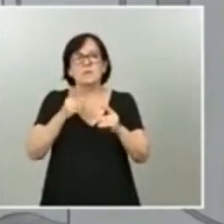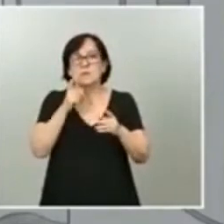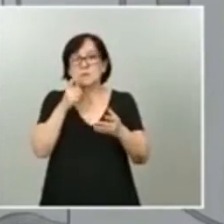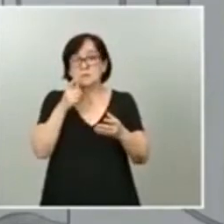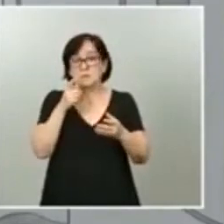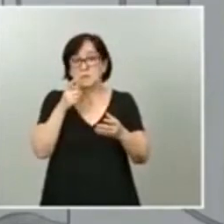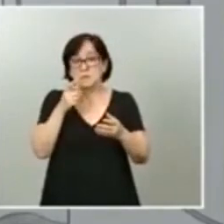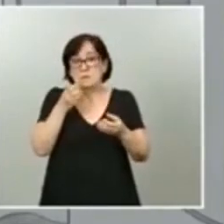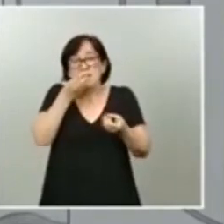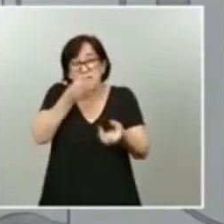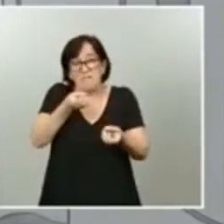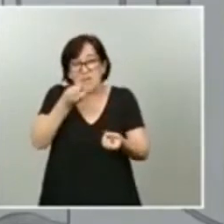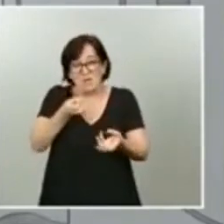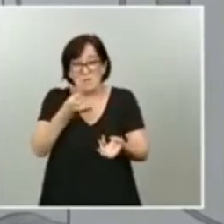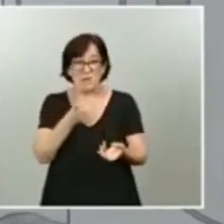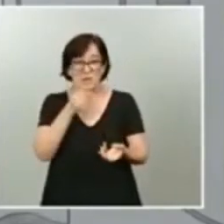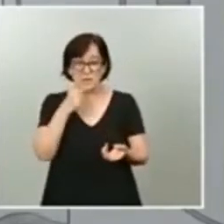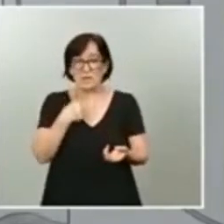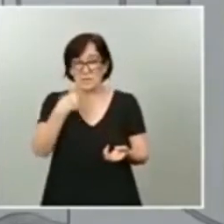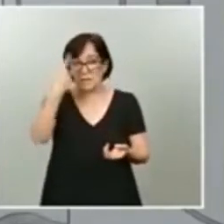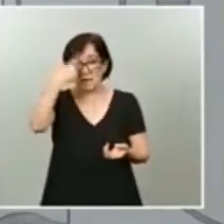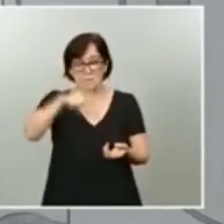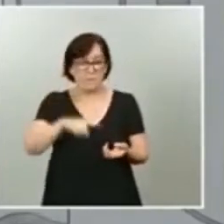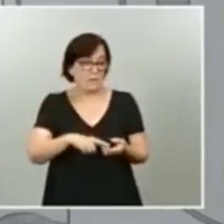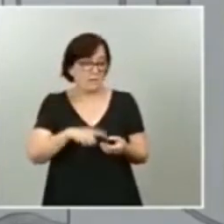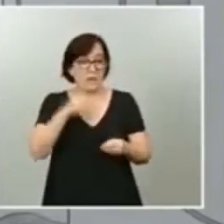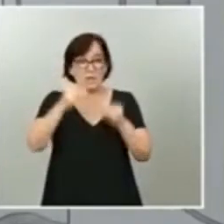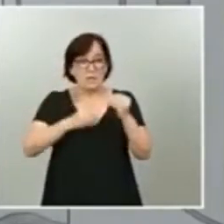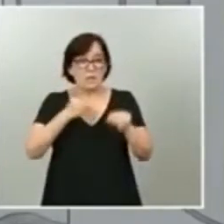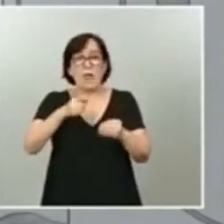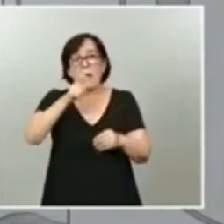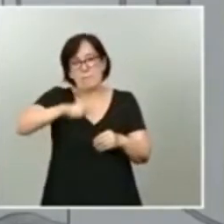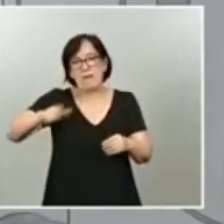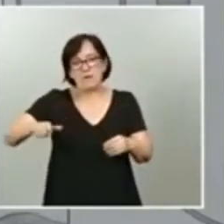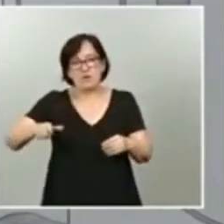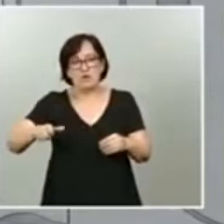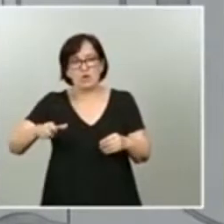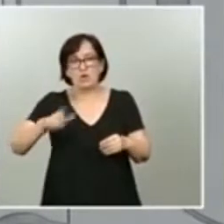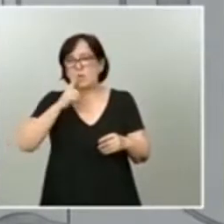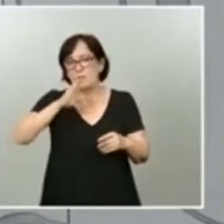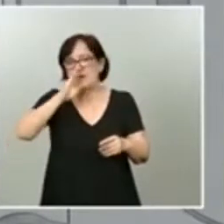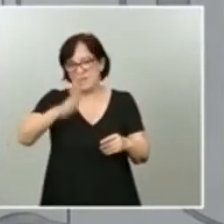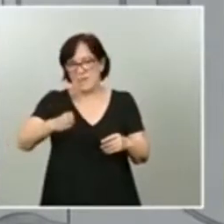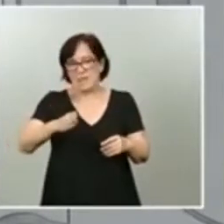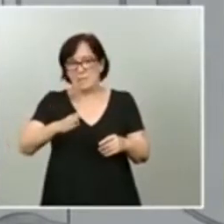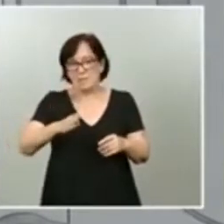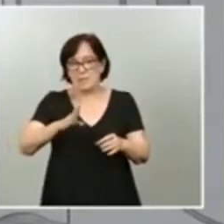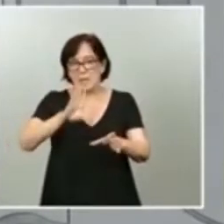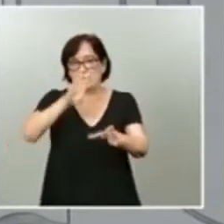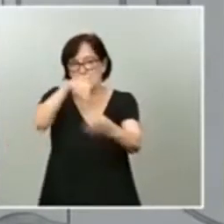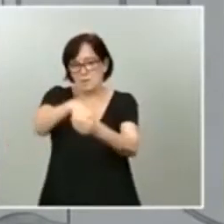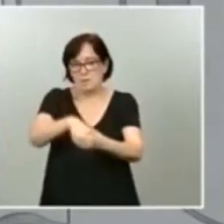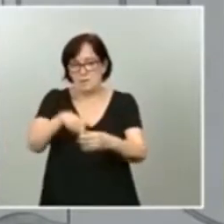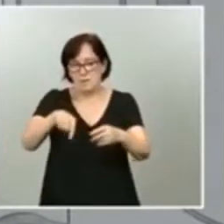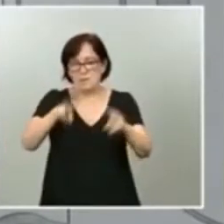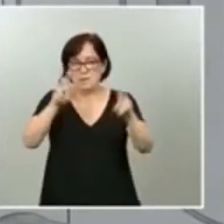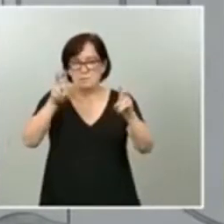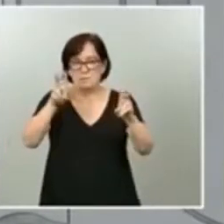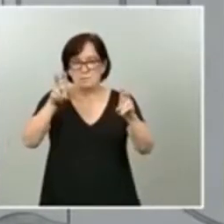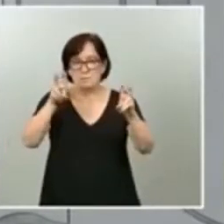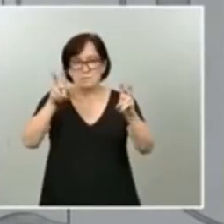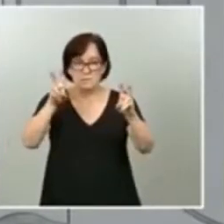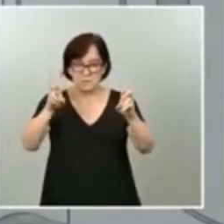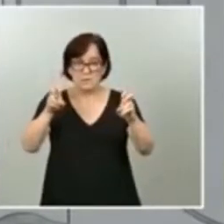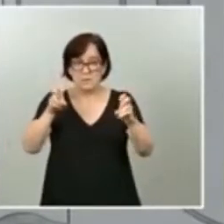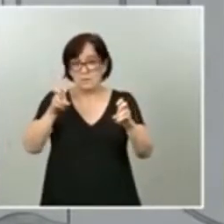informaciones que hemos conocido llegan hasta las personas que están directamente involucradas dentro de esas actuaciones.